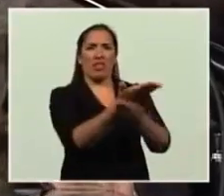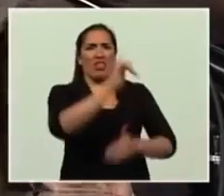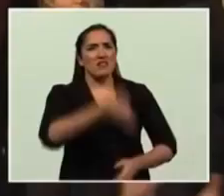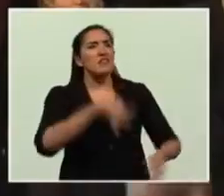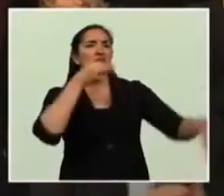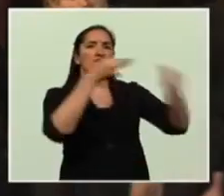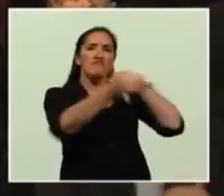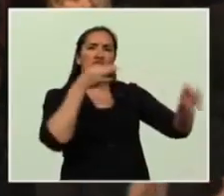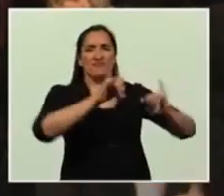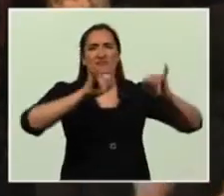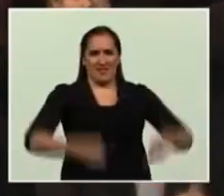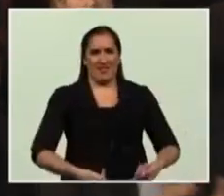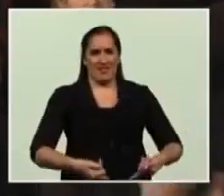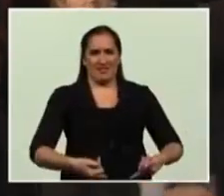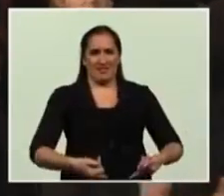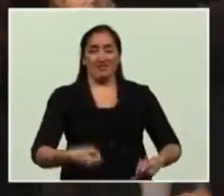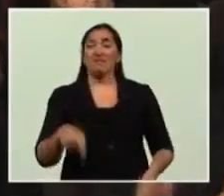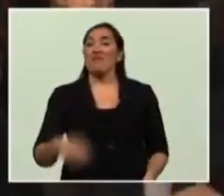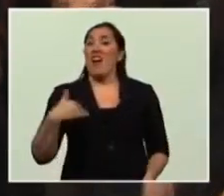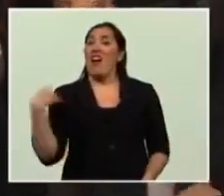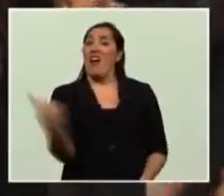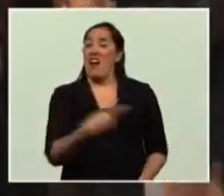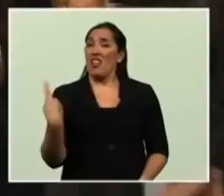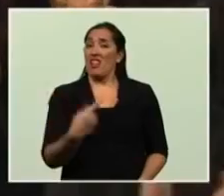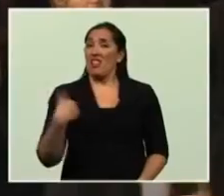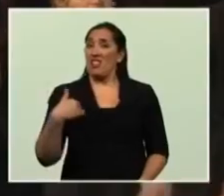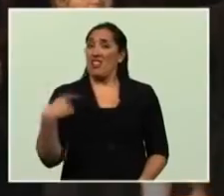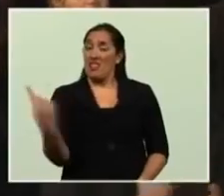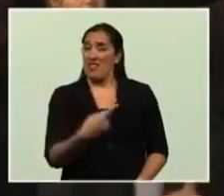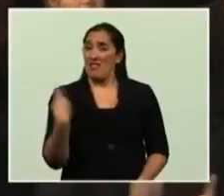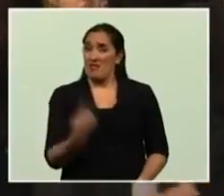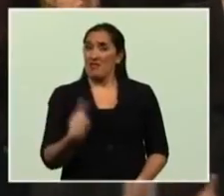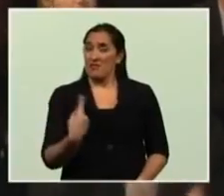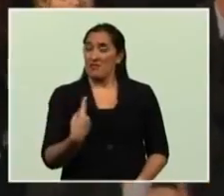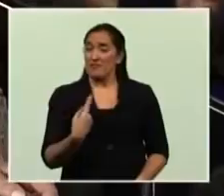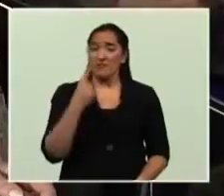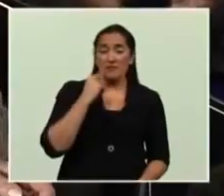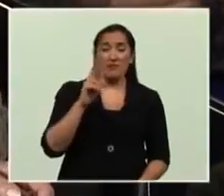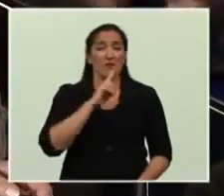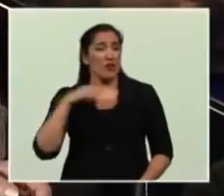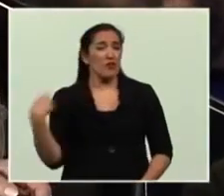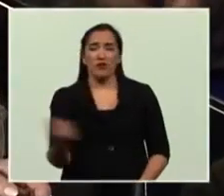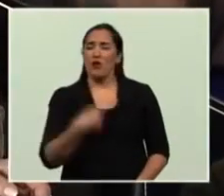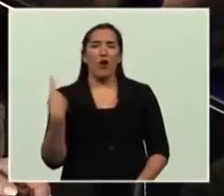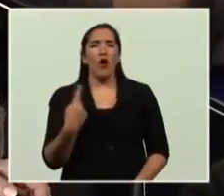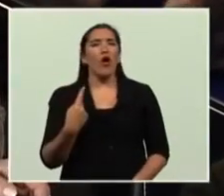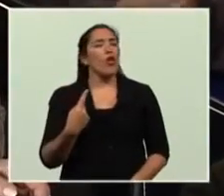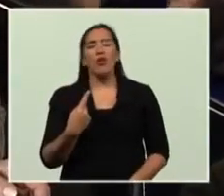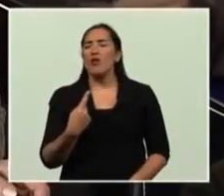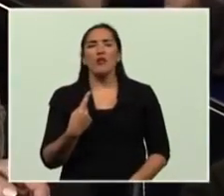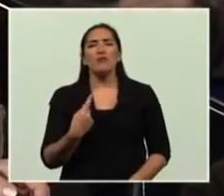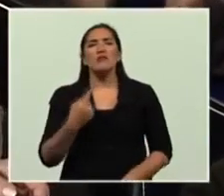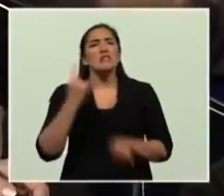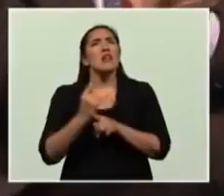La palabra de los argentinos y de las argentinas estará en cada